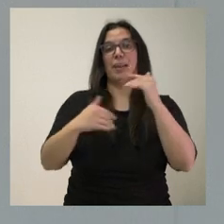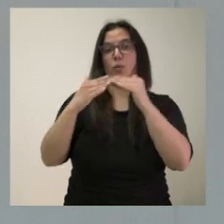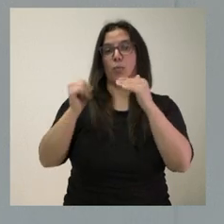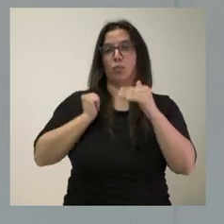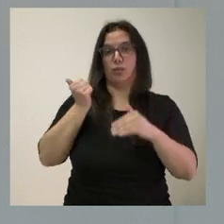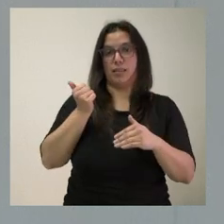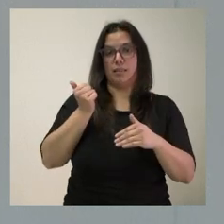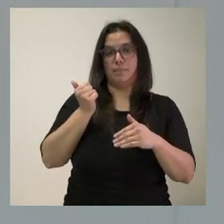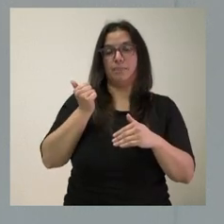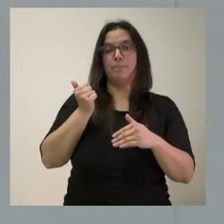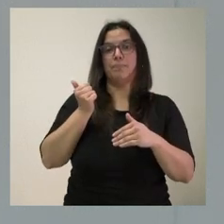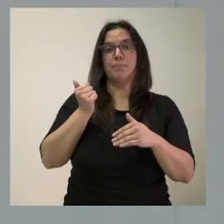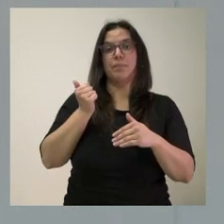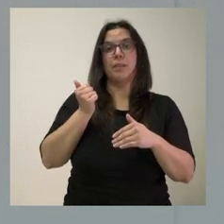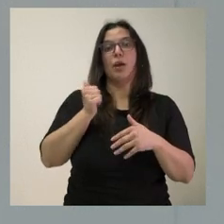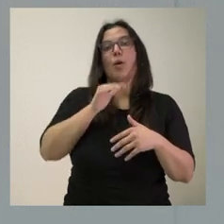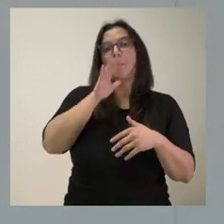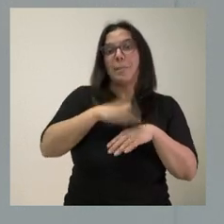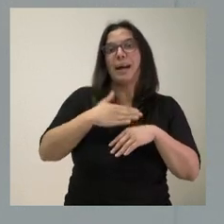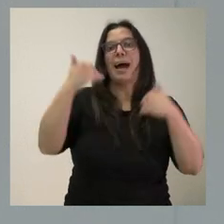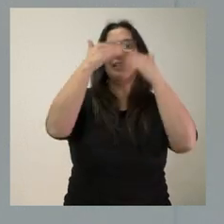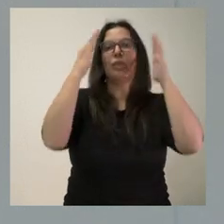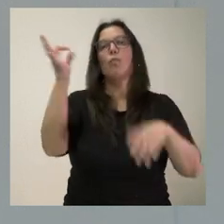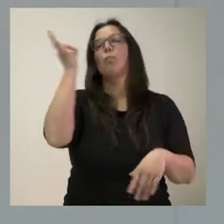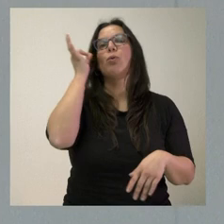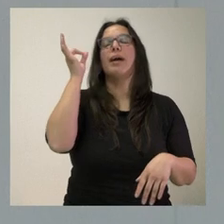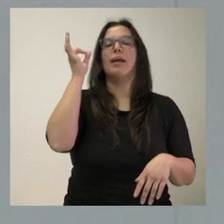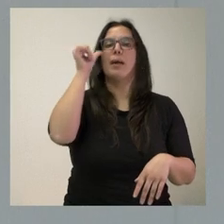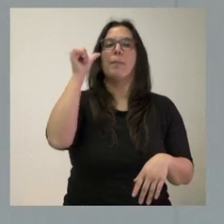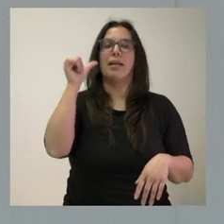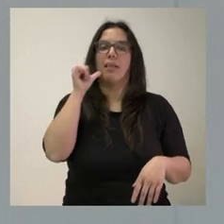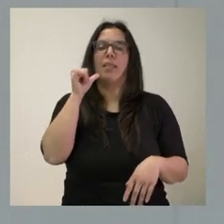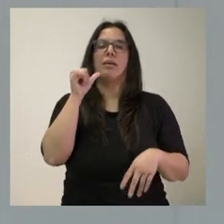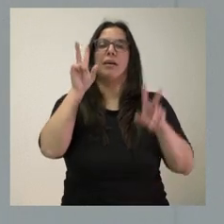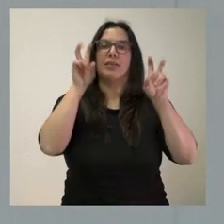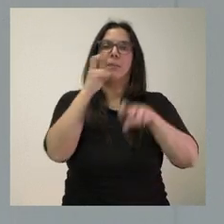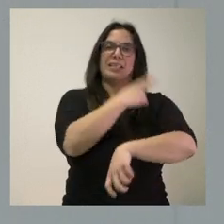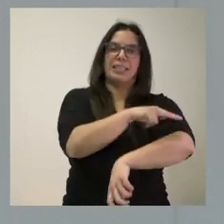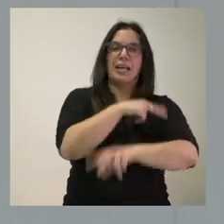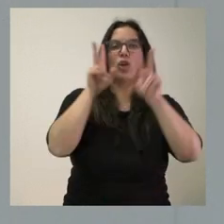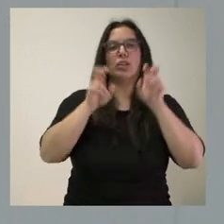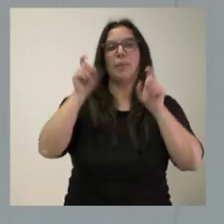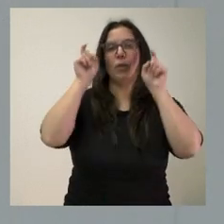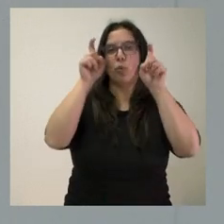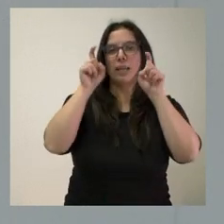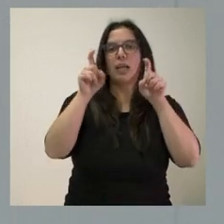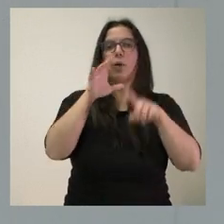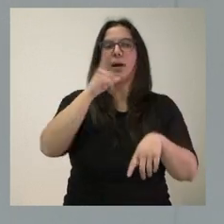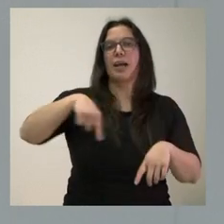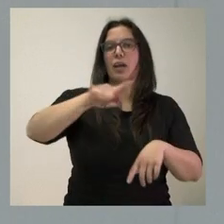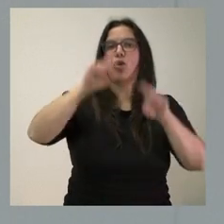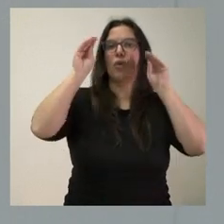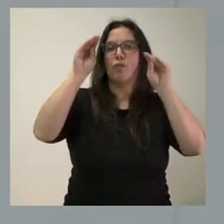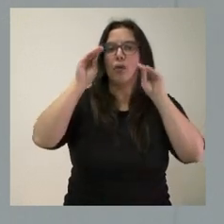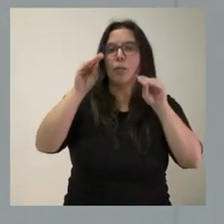Oportunidades, por el triple aspecto de atención a la mujer embarazada, el sanitario, pero también el educativo, para que pudieran mantener su tarea y su formación en el